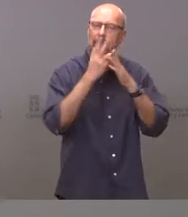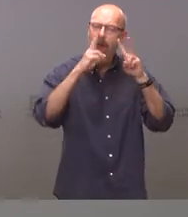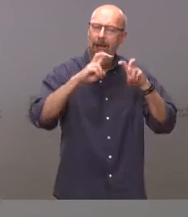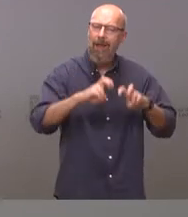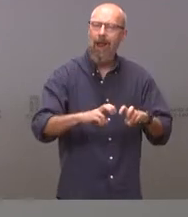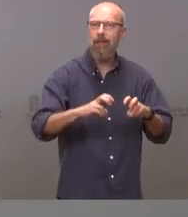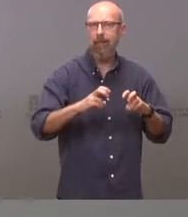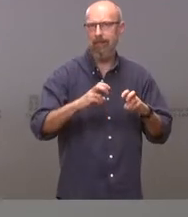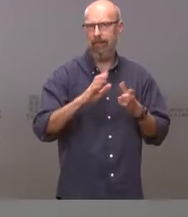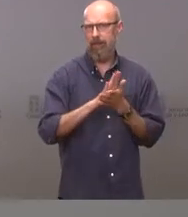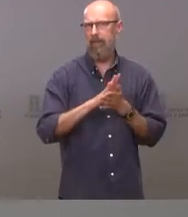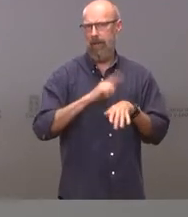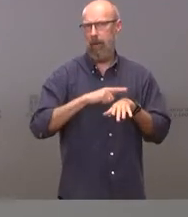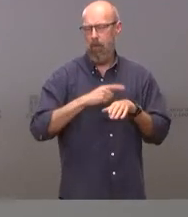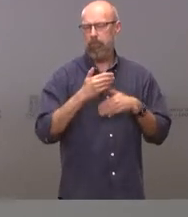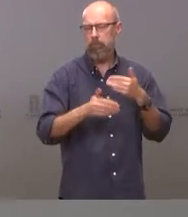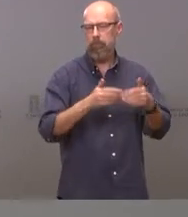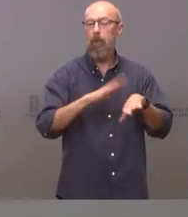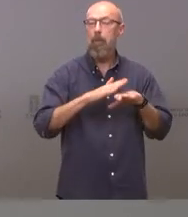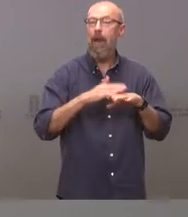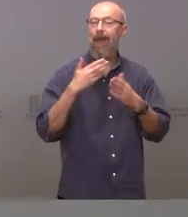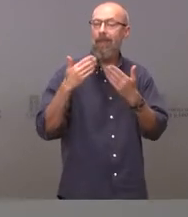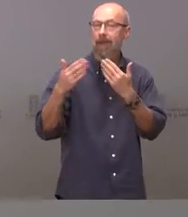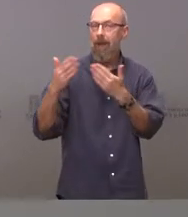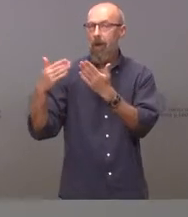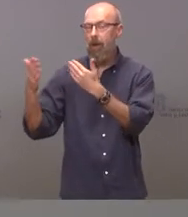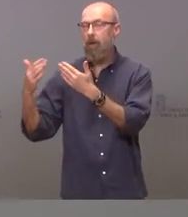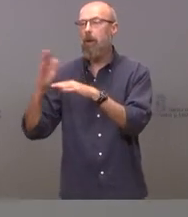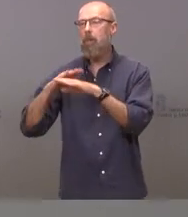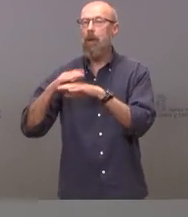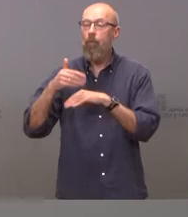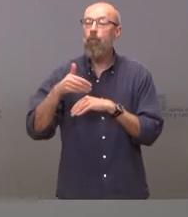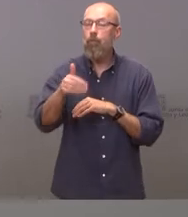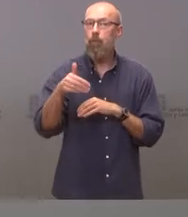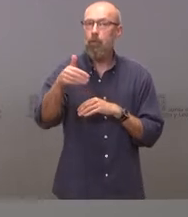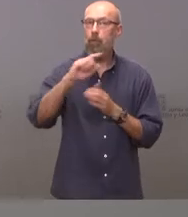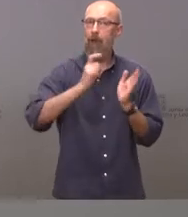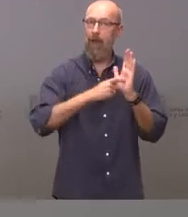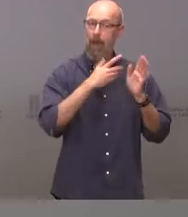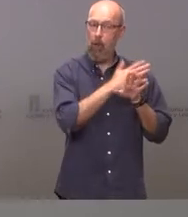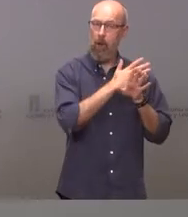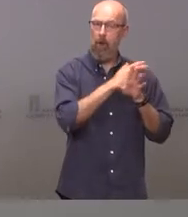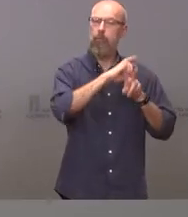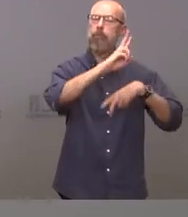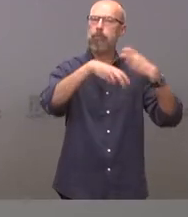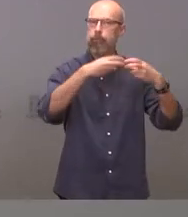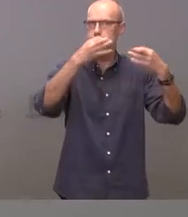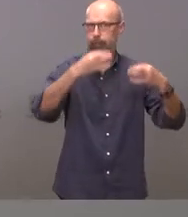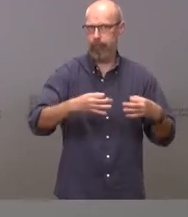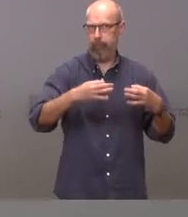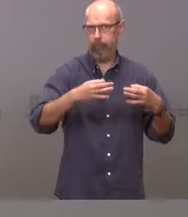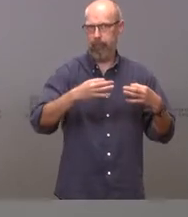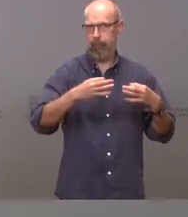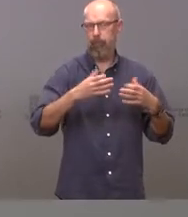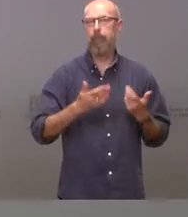través del diálogo y el consenso, avanzar en una ambiciosa modificación de nuestra ley del juego que modernice este sector en Castilla y León.